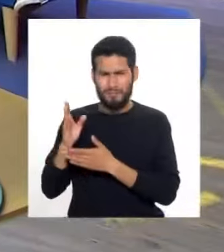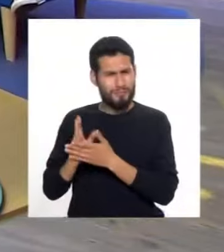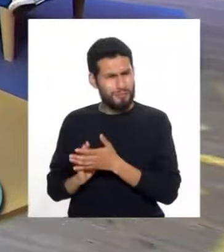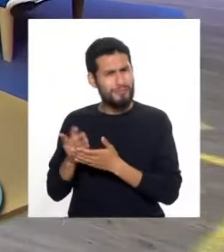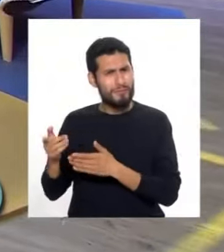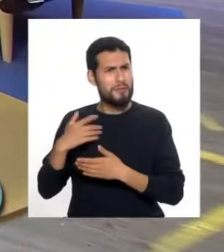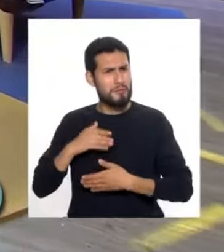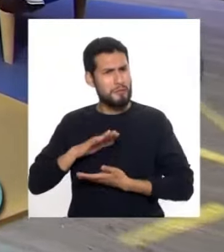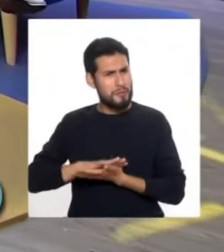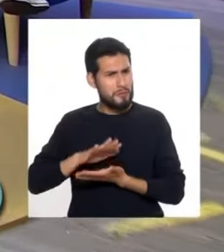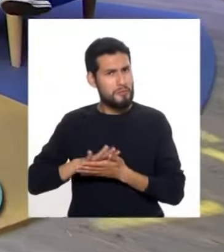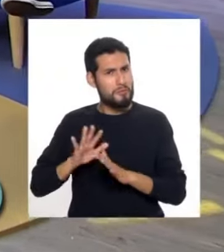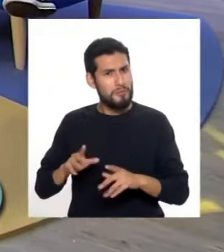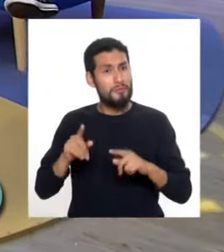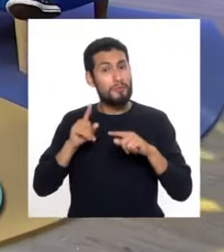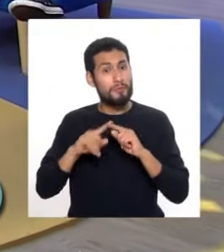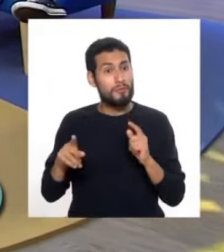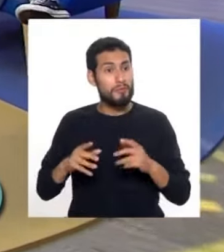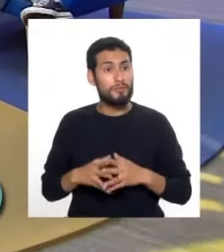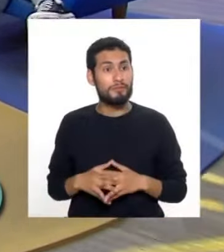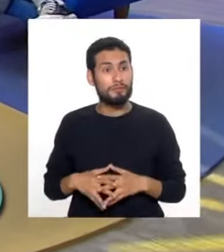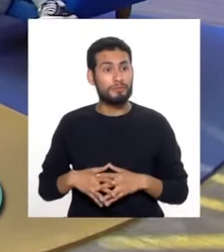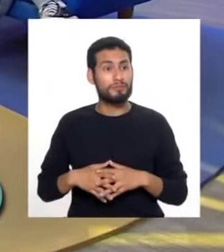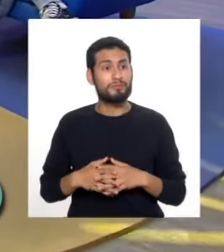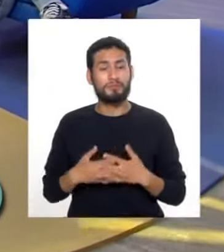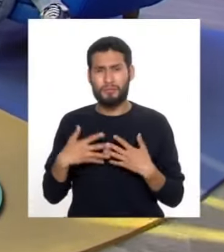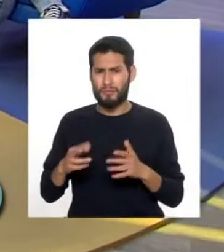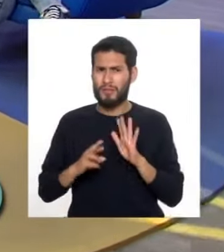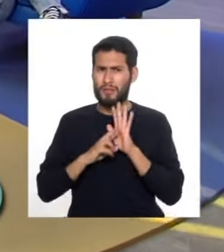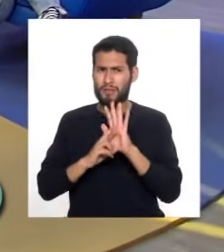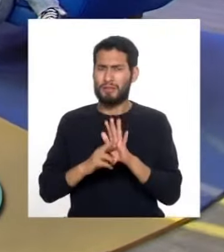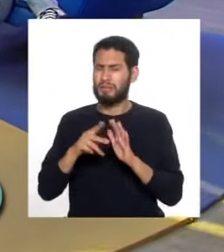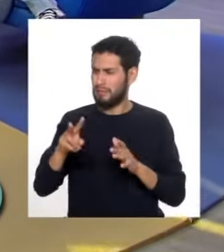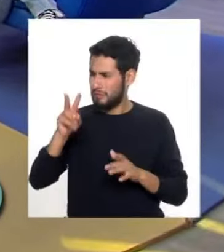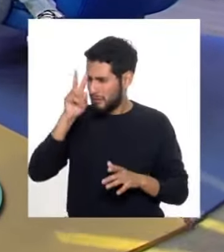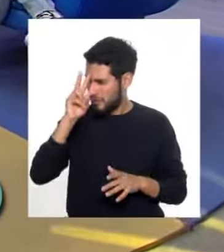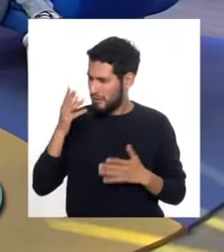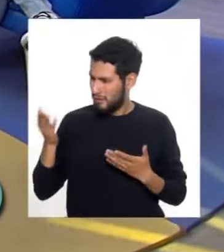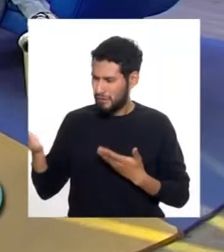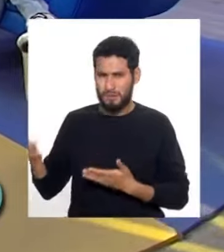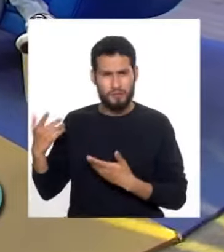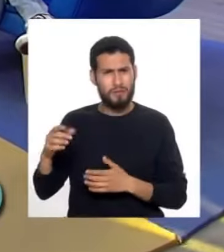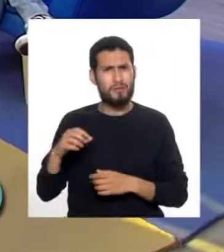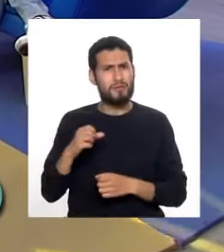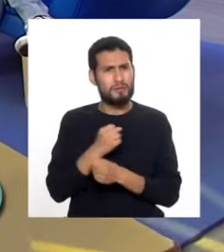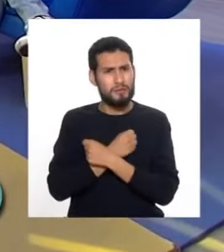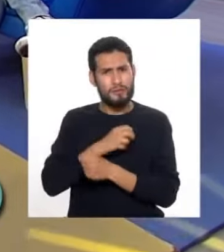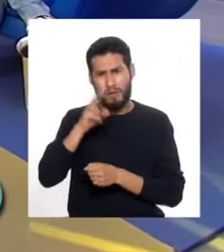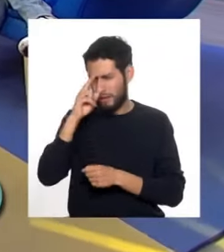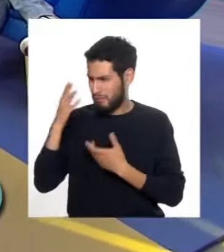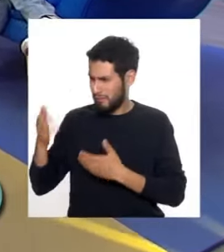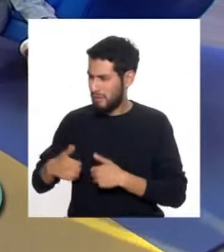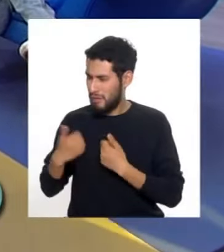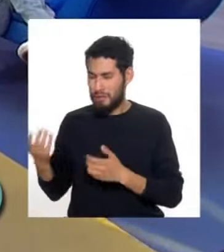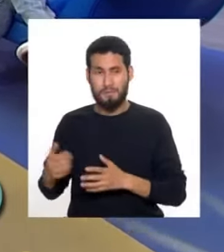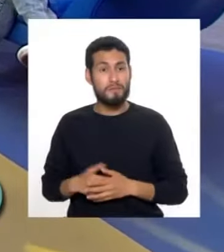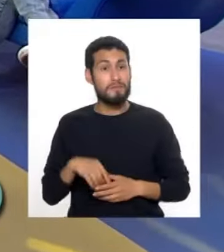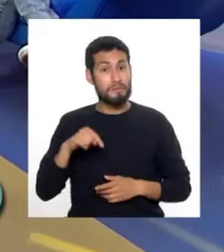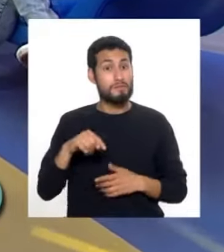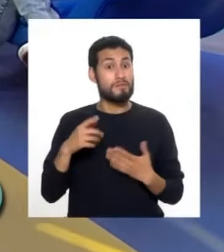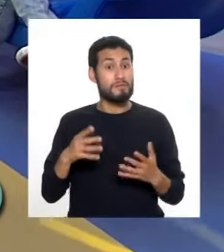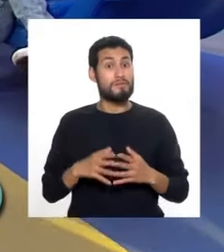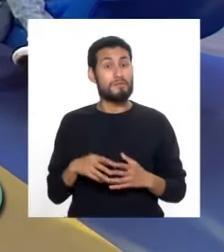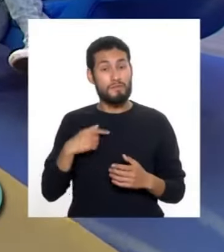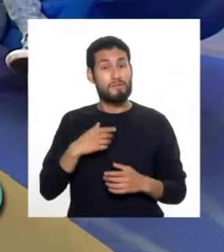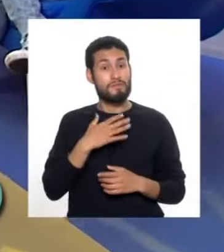él, tranquilo nomás, pero es todo una representación del Perú y un patrimonio cultural vivo. Y eso, de alguna manera, también